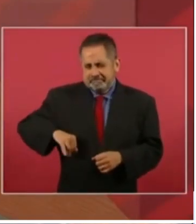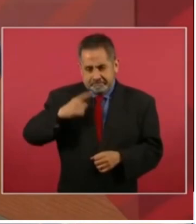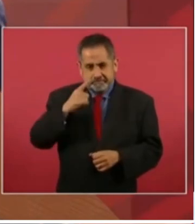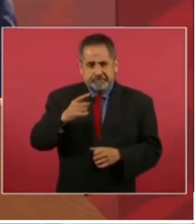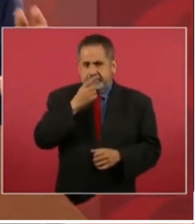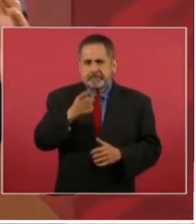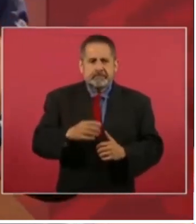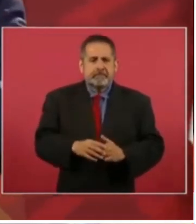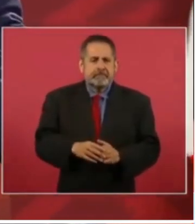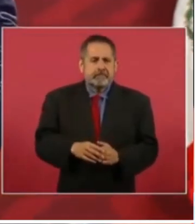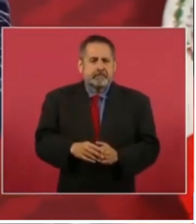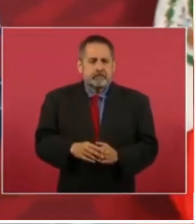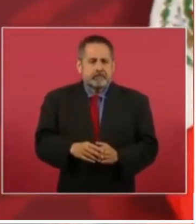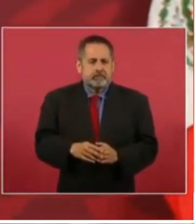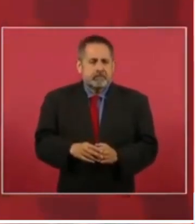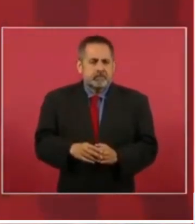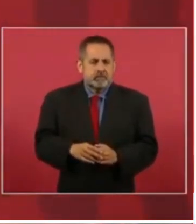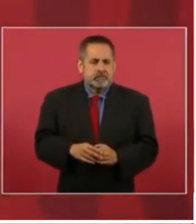Dice incluso